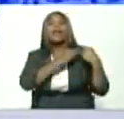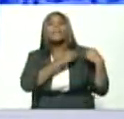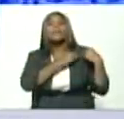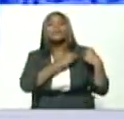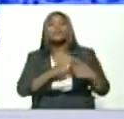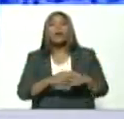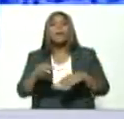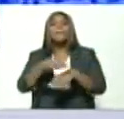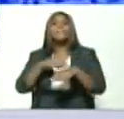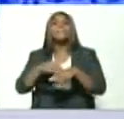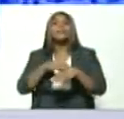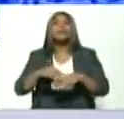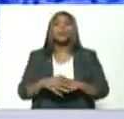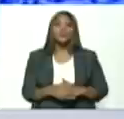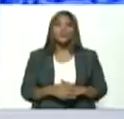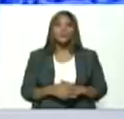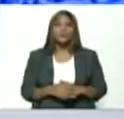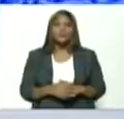ministro